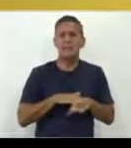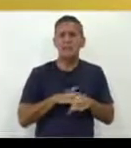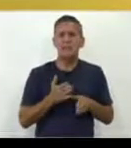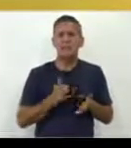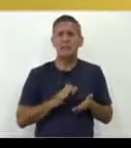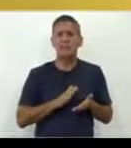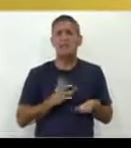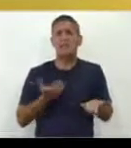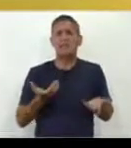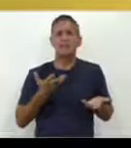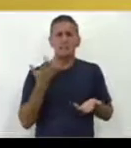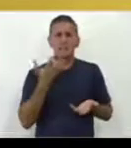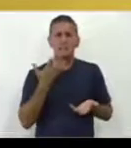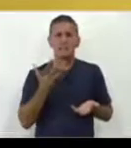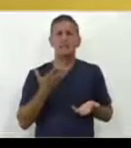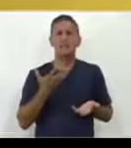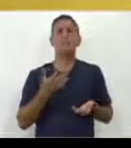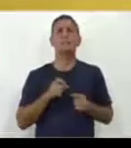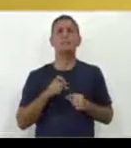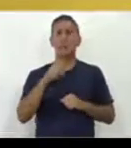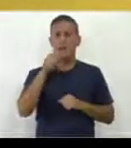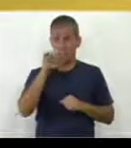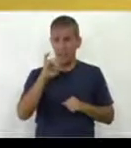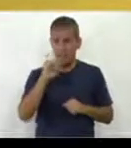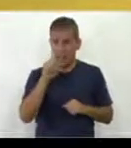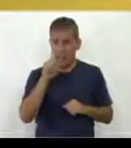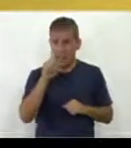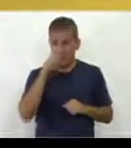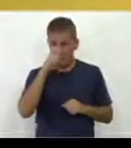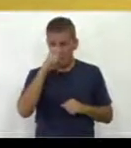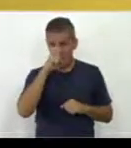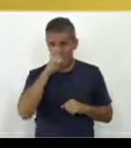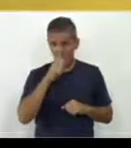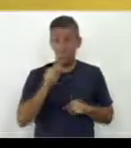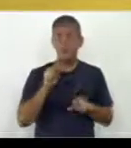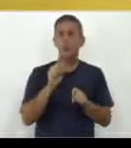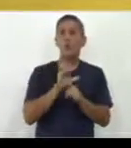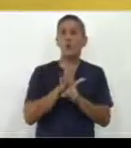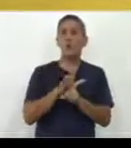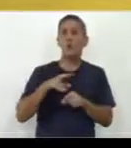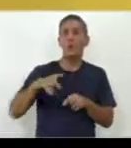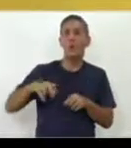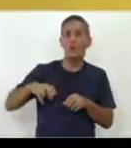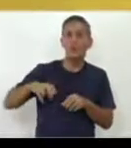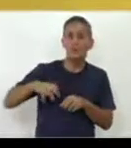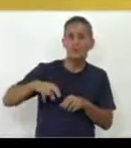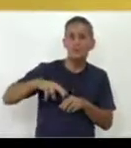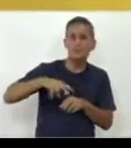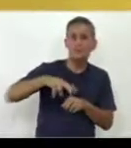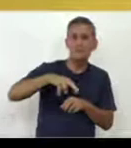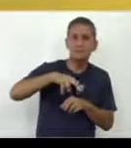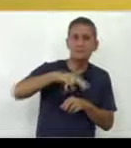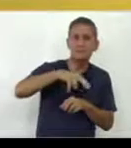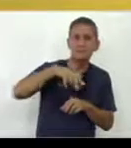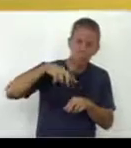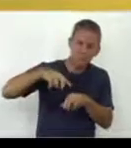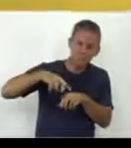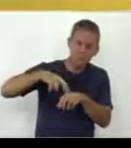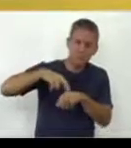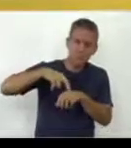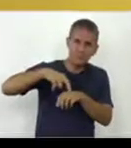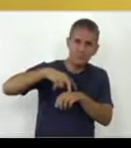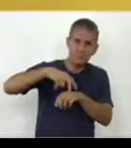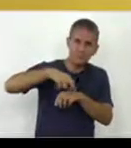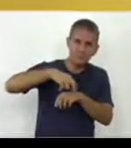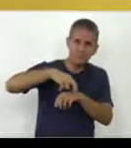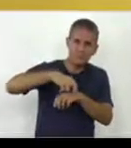comienza a desplazarse y logra al final del año una marcha erecta consigue caminar